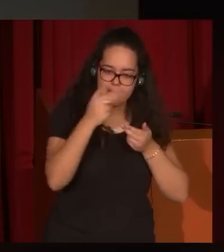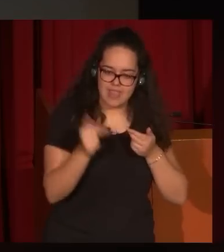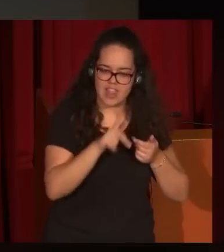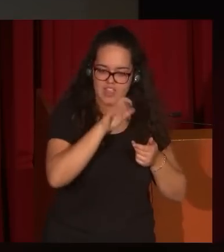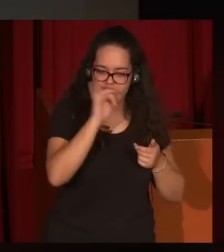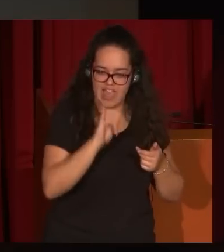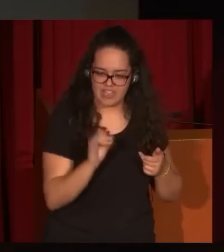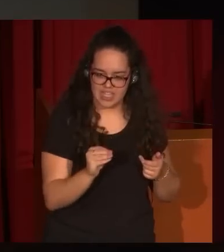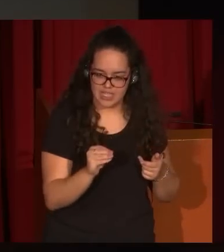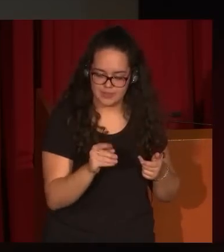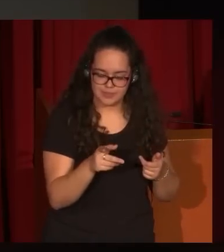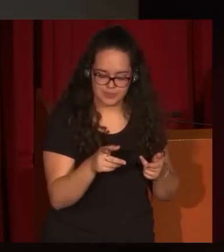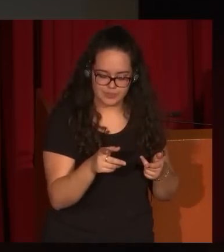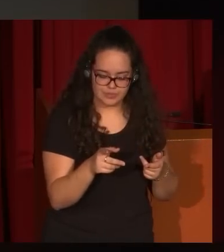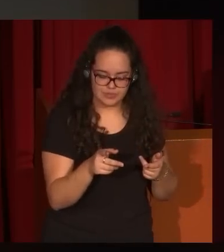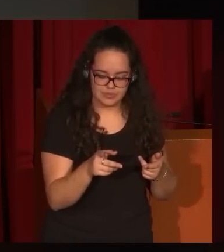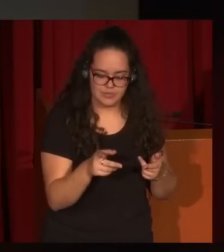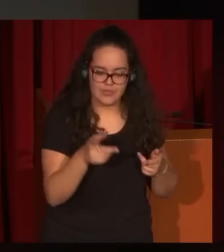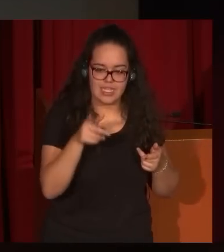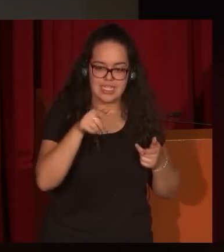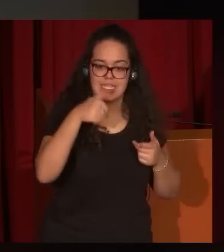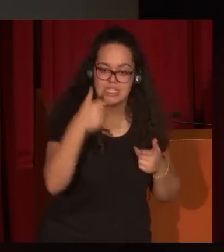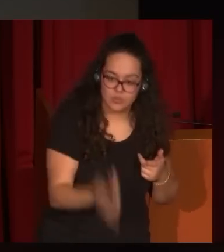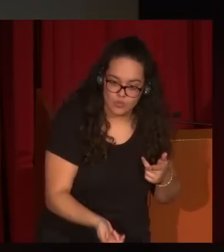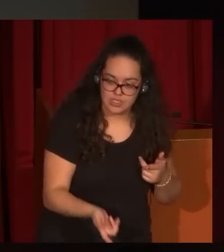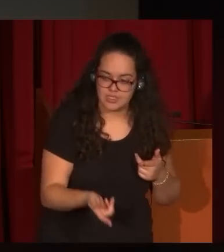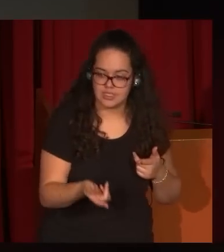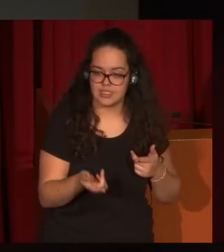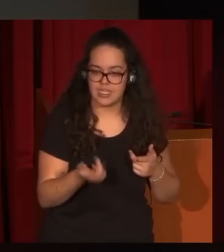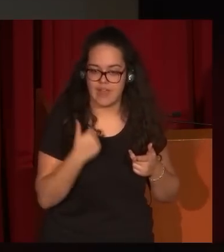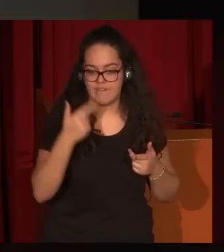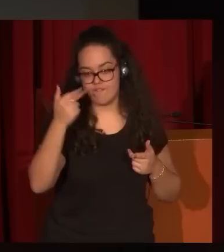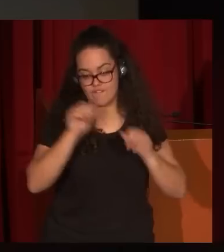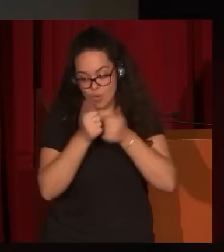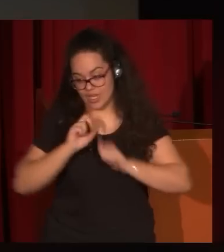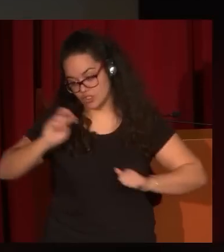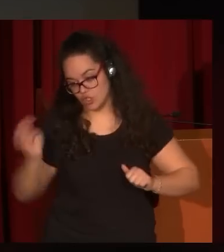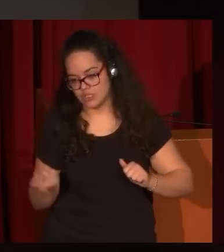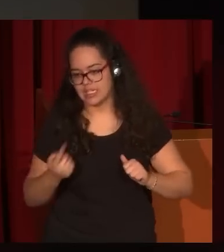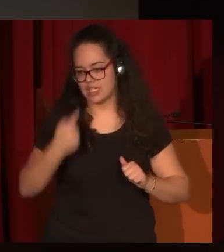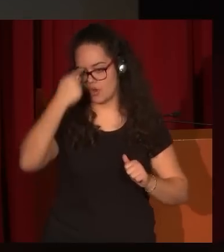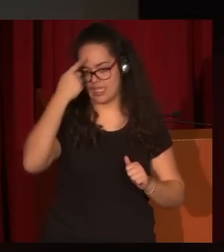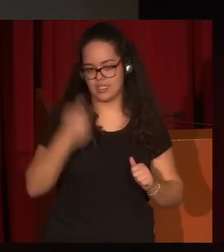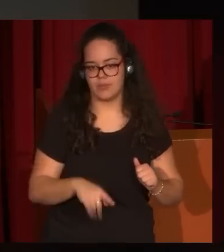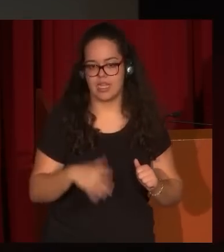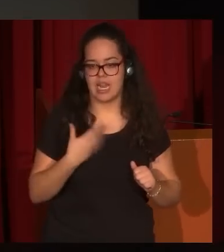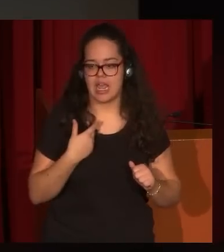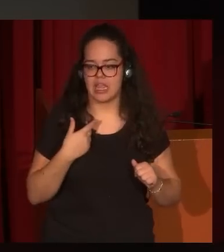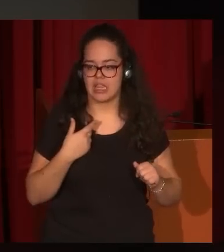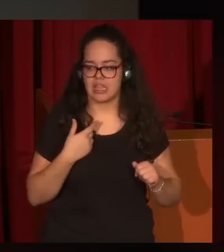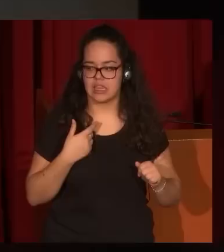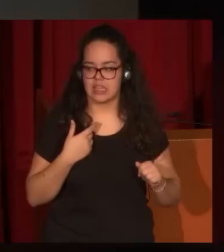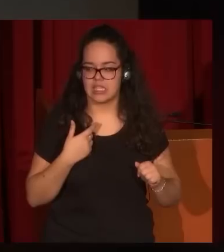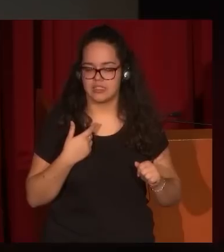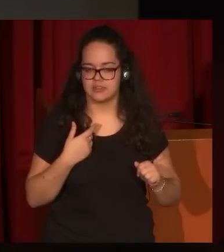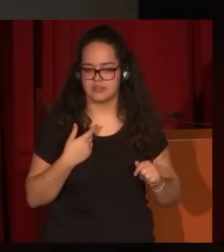disposición de las figuras, que luego nos va a recordar mucho a una obra de la que hablaremos después, la ceremonia de los Reyes Nuevos en